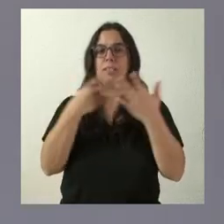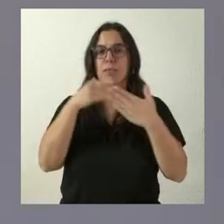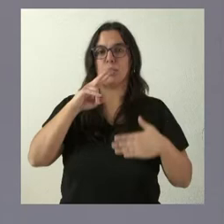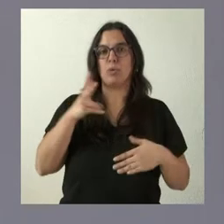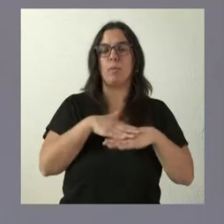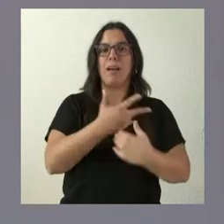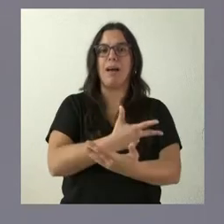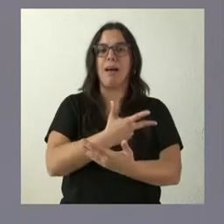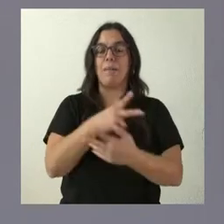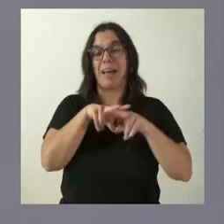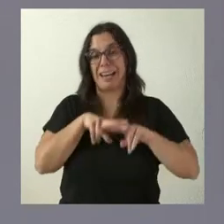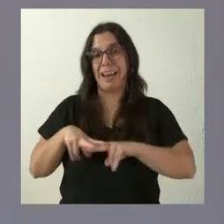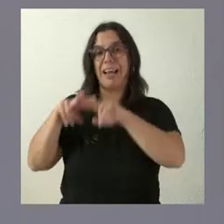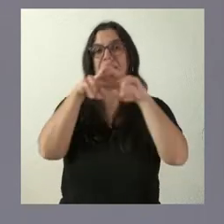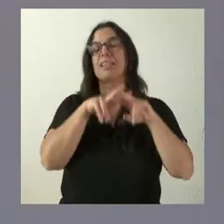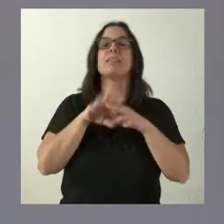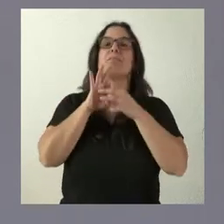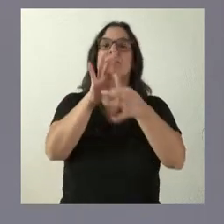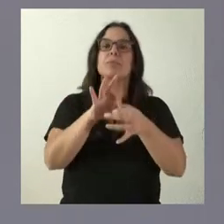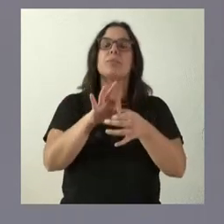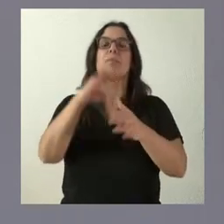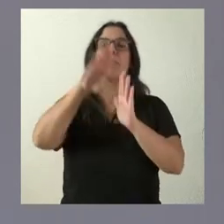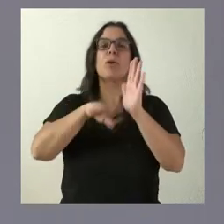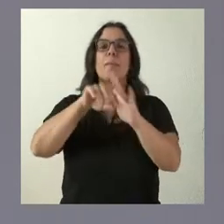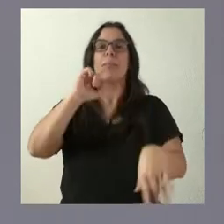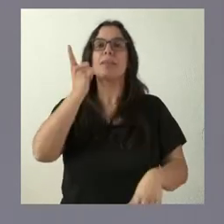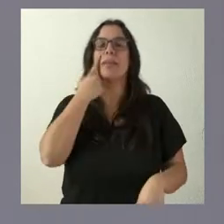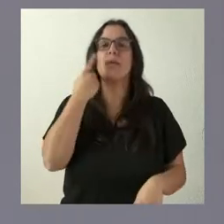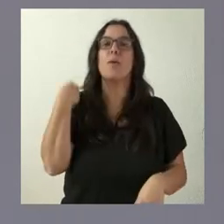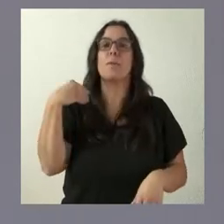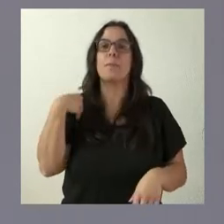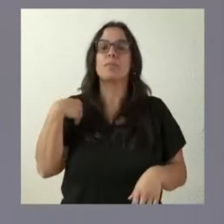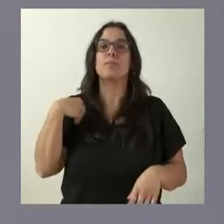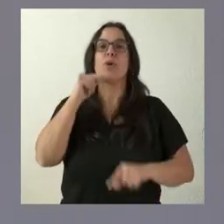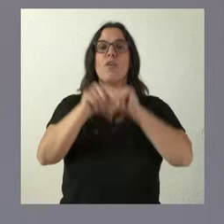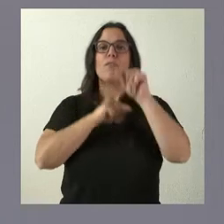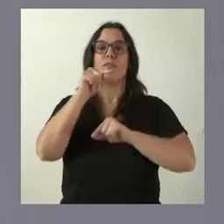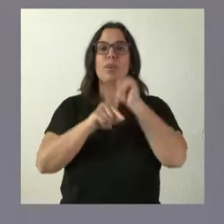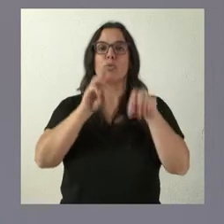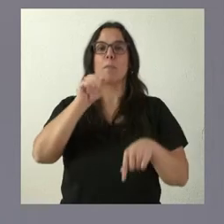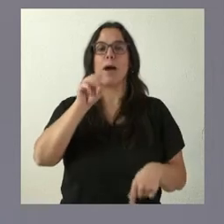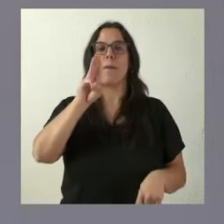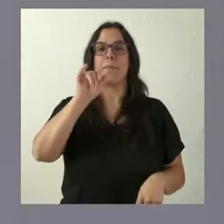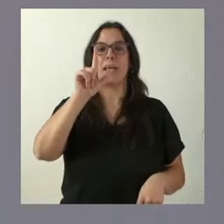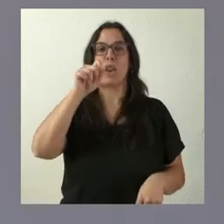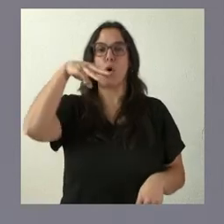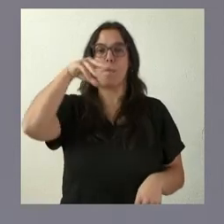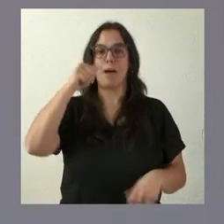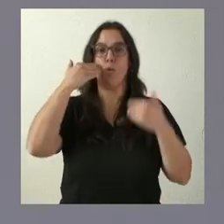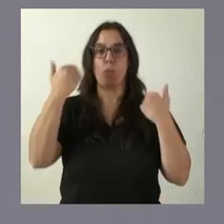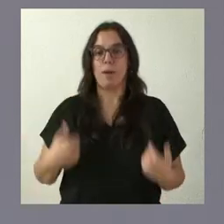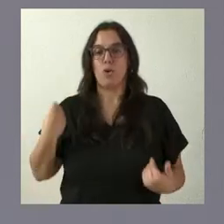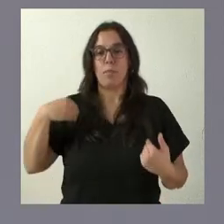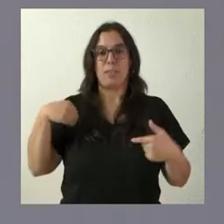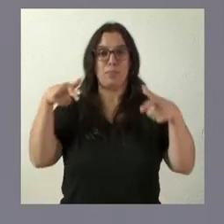análisis correspondientes al programa de detención precoz del virus del papiloma humano. Saben ustedes que este cribado se ha realizado